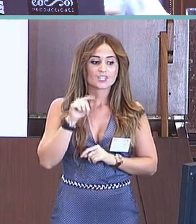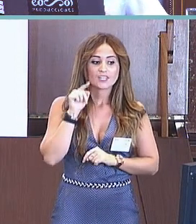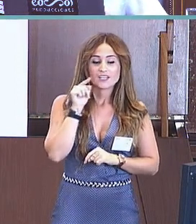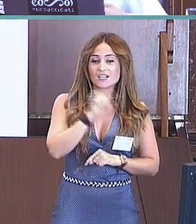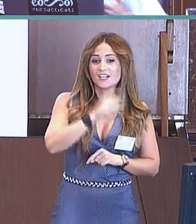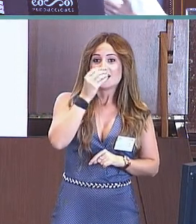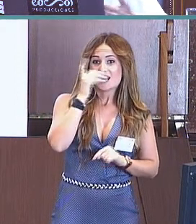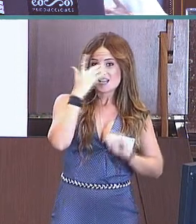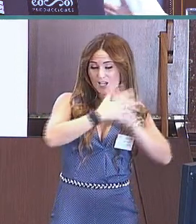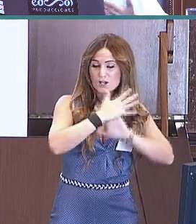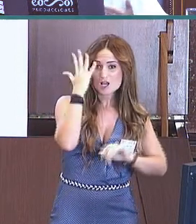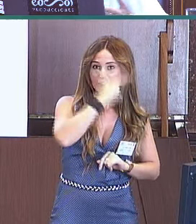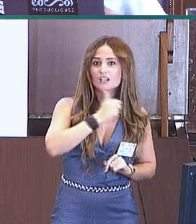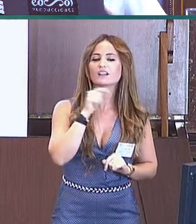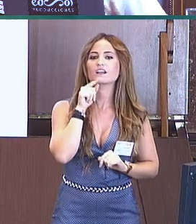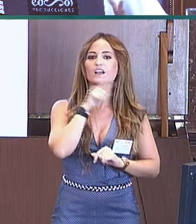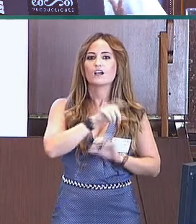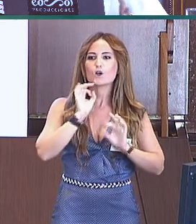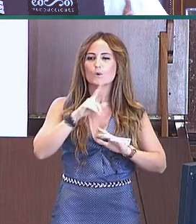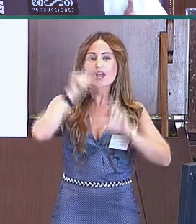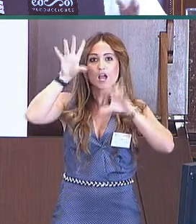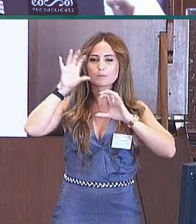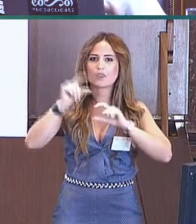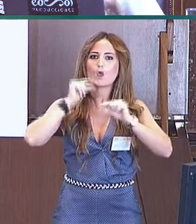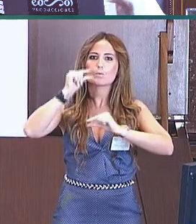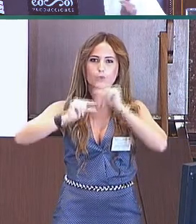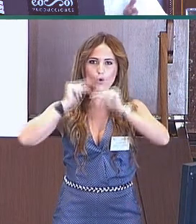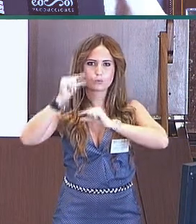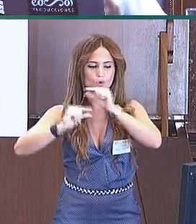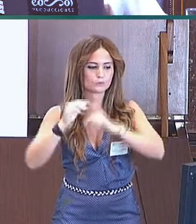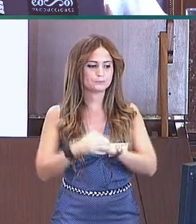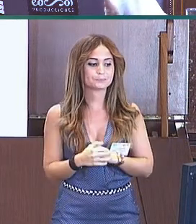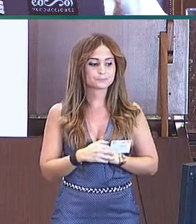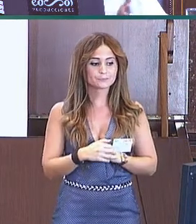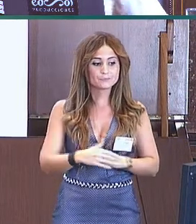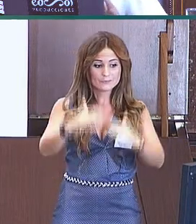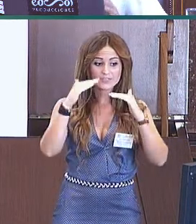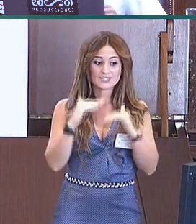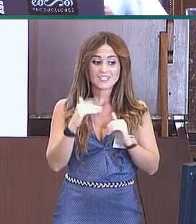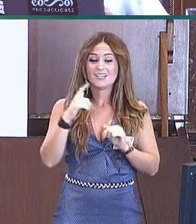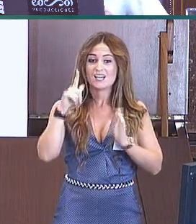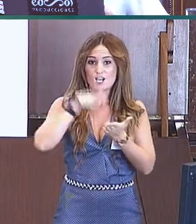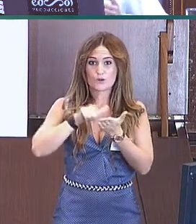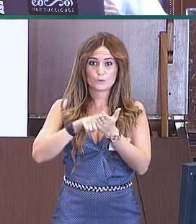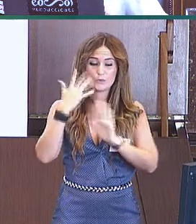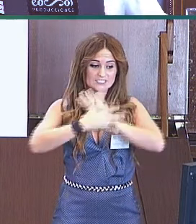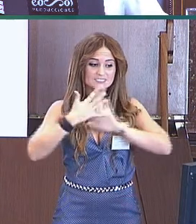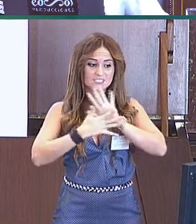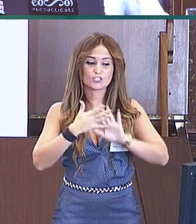oyentes y que posteriormente, a partir de los 24 meses, la diferencia entre niños sordos y niños oyentes desaparecía.